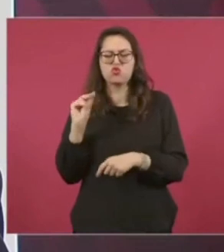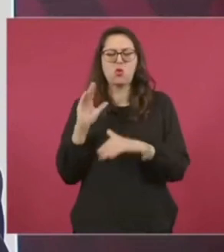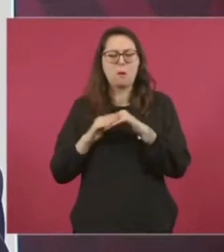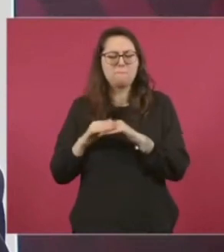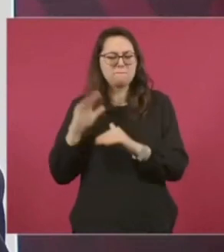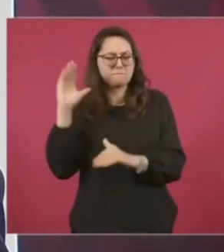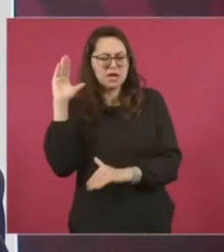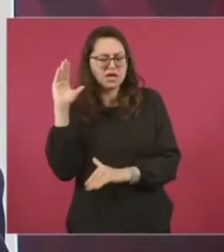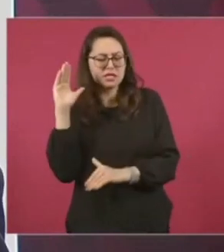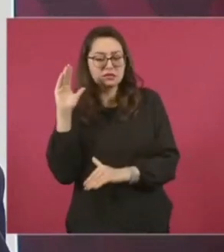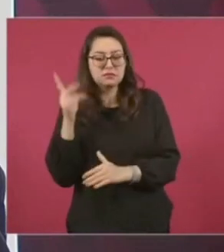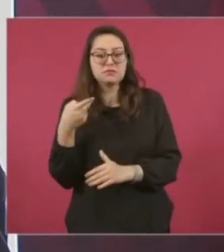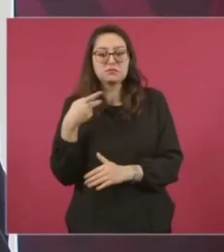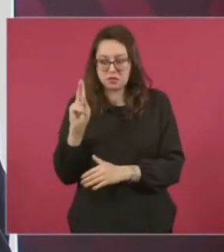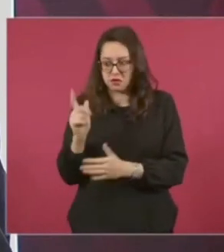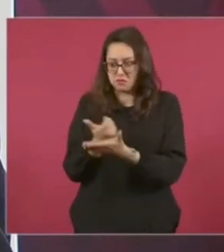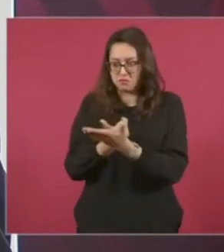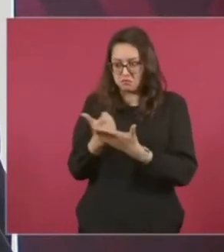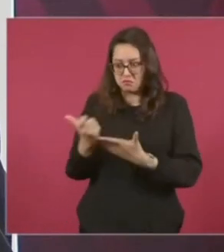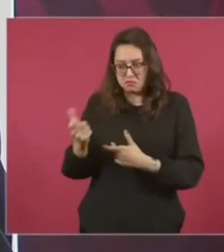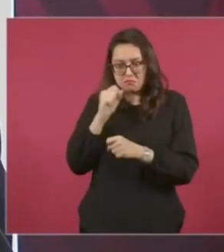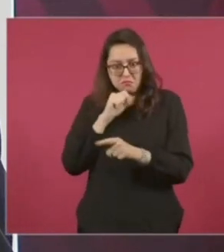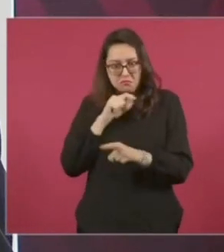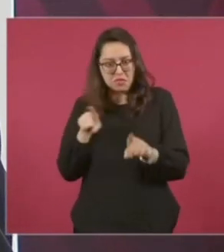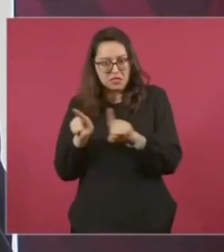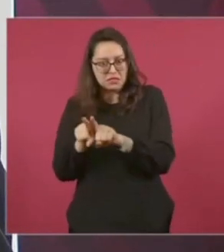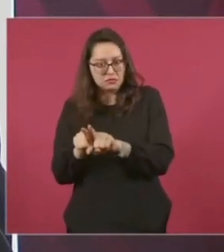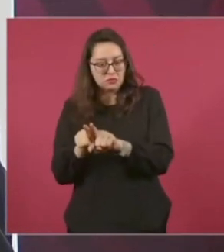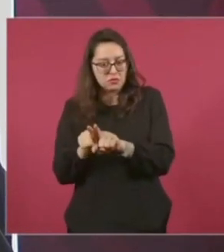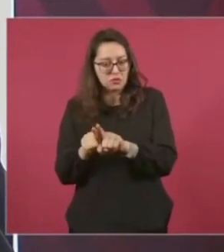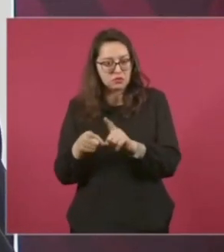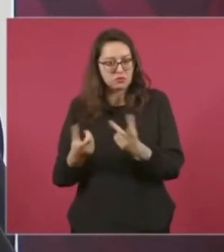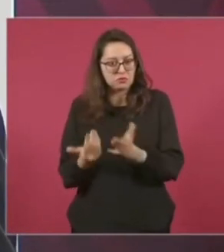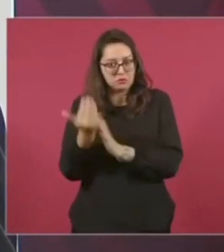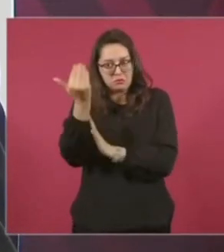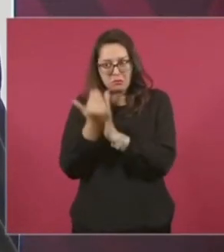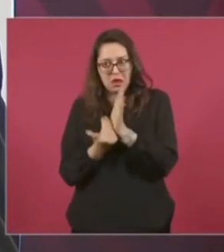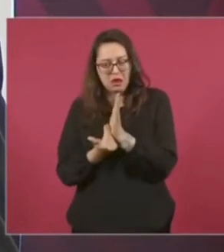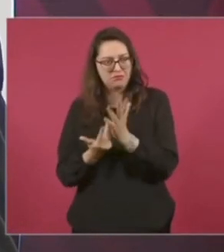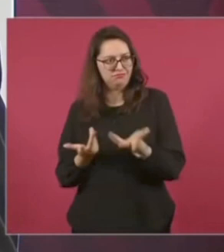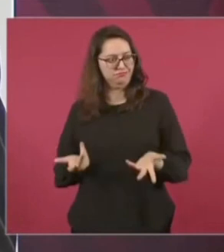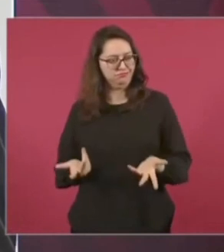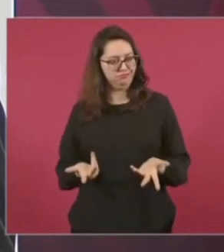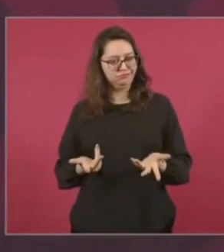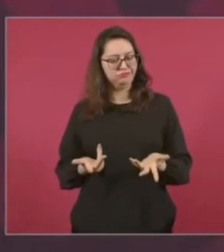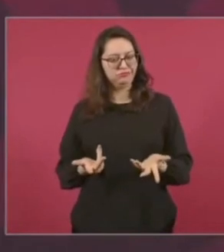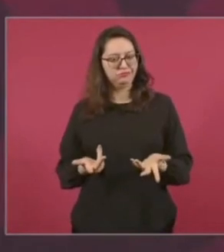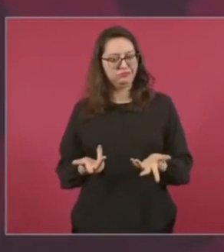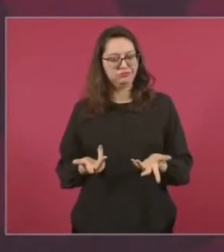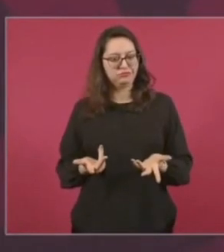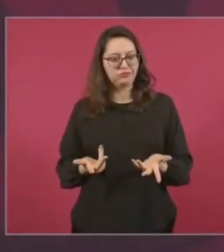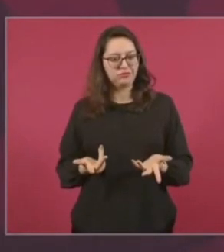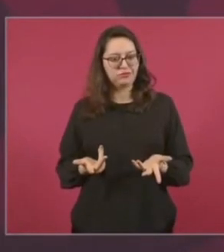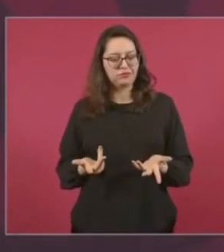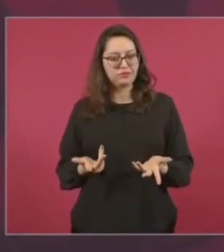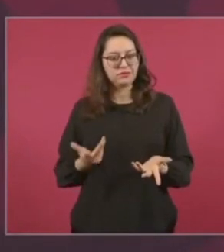en activo, mínimo o no,